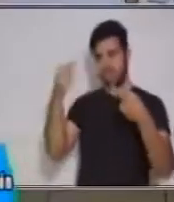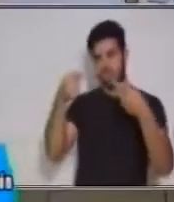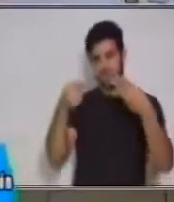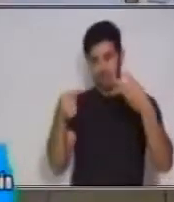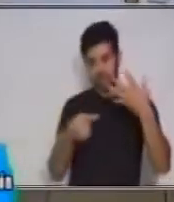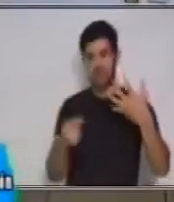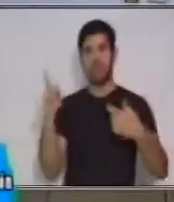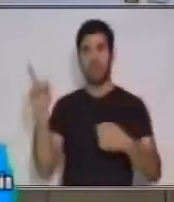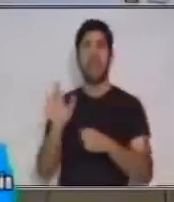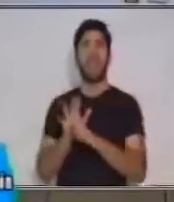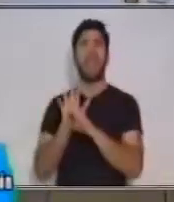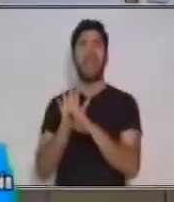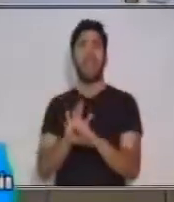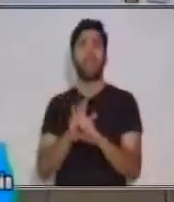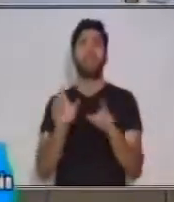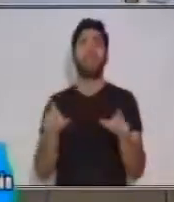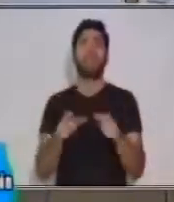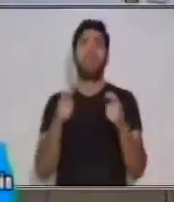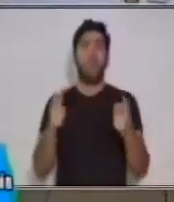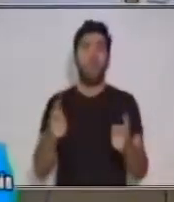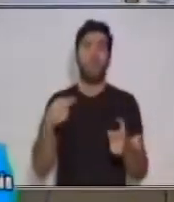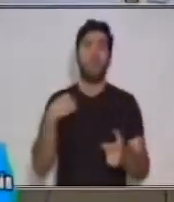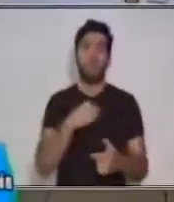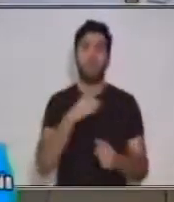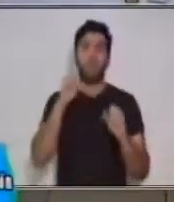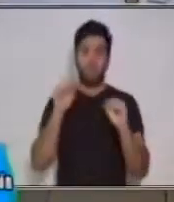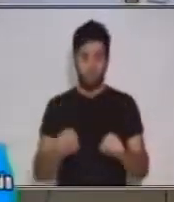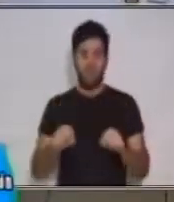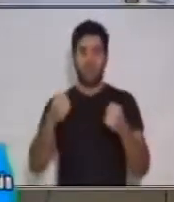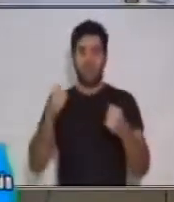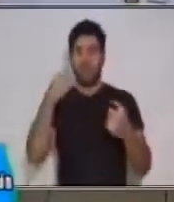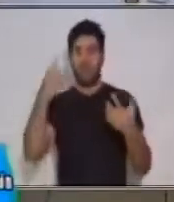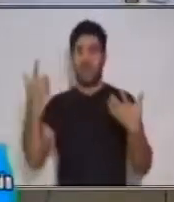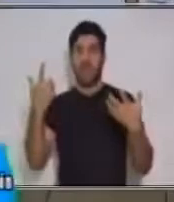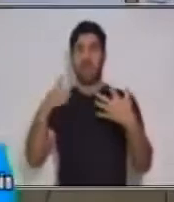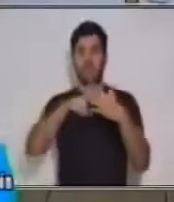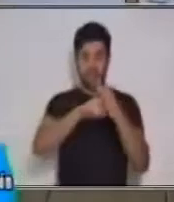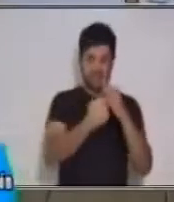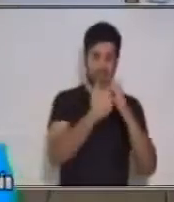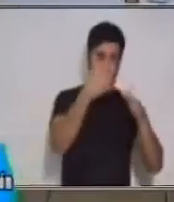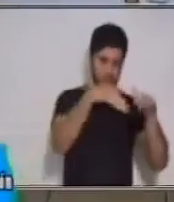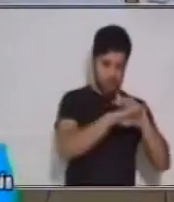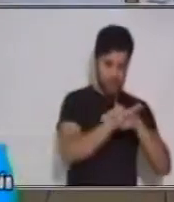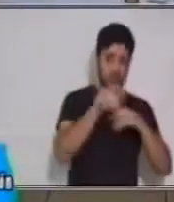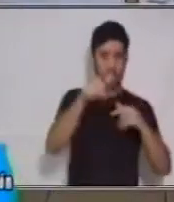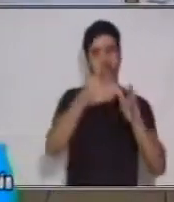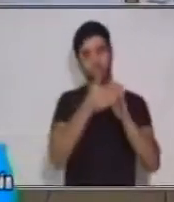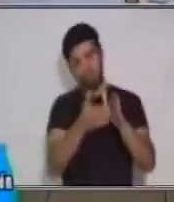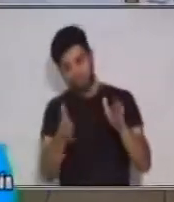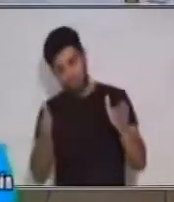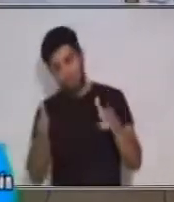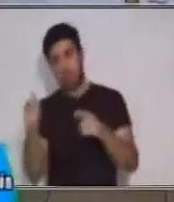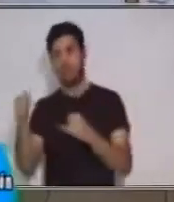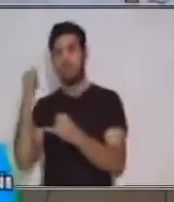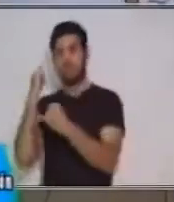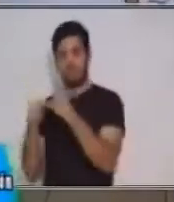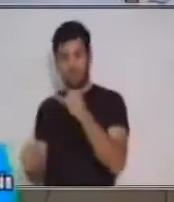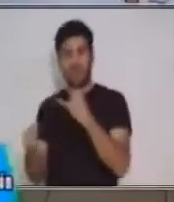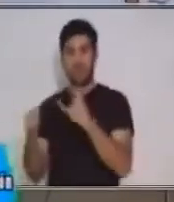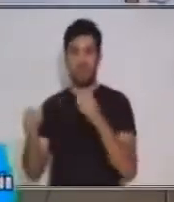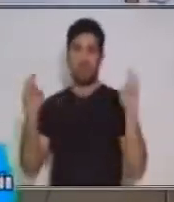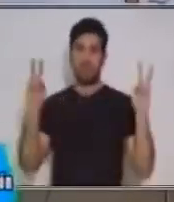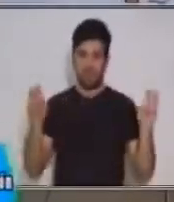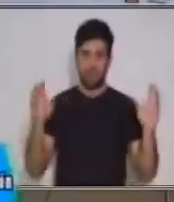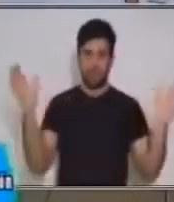pequeño ejemplo de lo que podría ser una introducción, un desarrollo y una conclusión. Ahora, lo